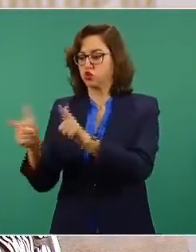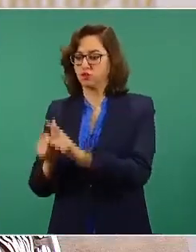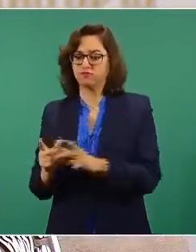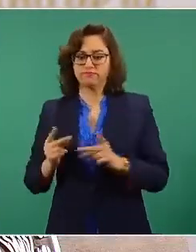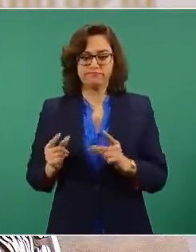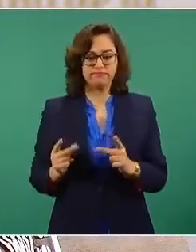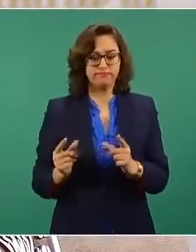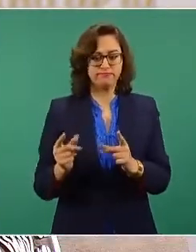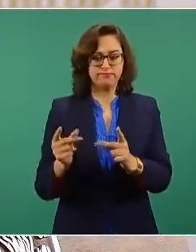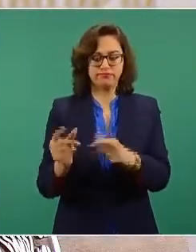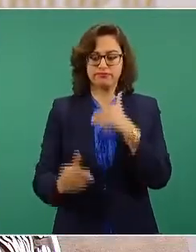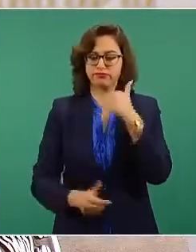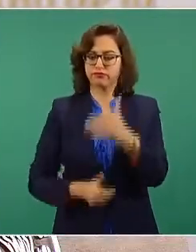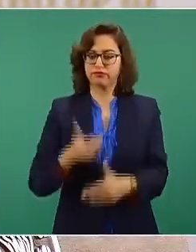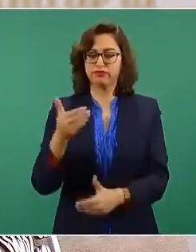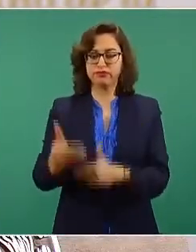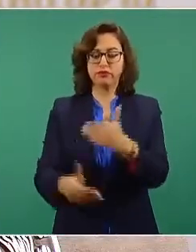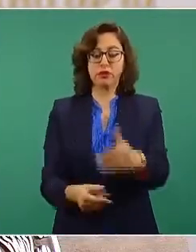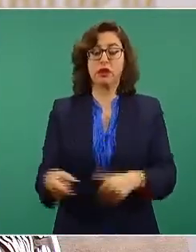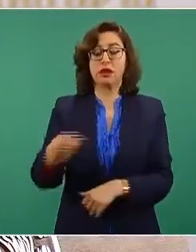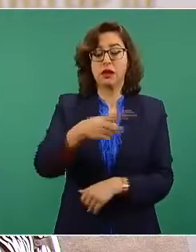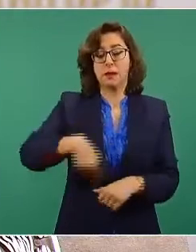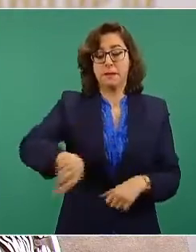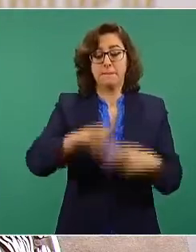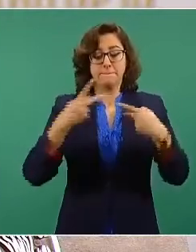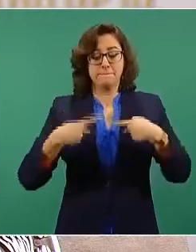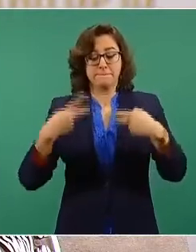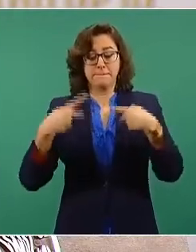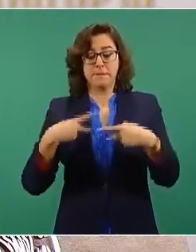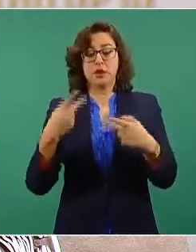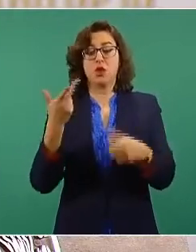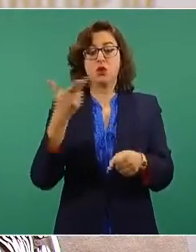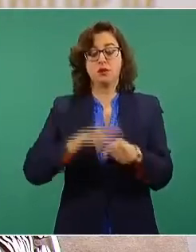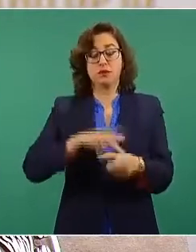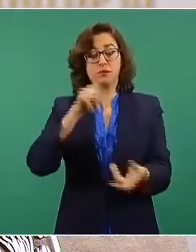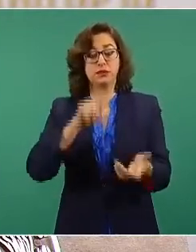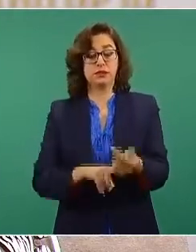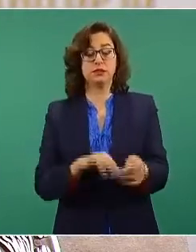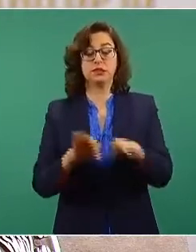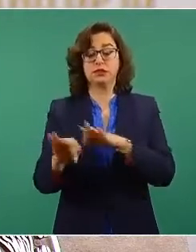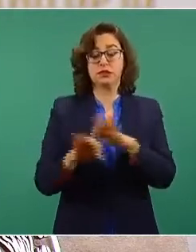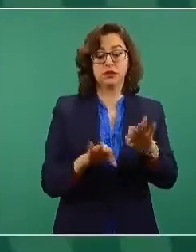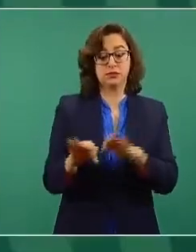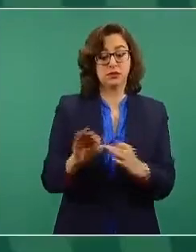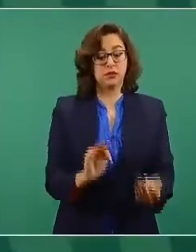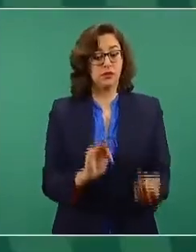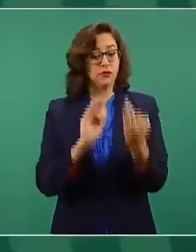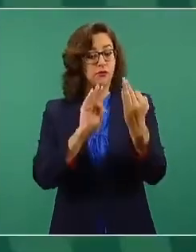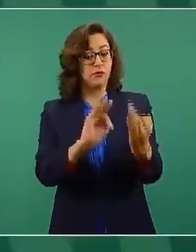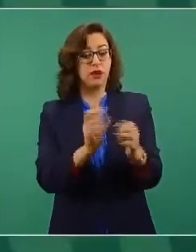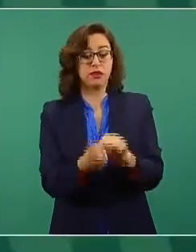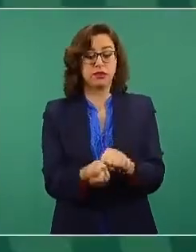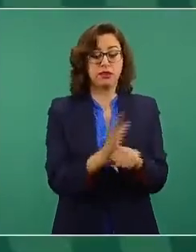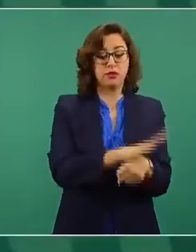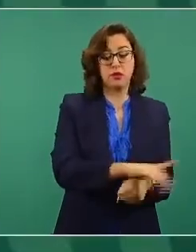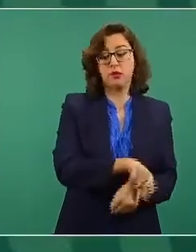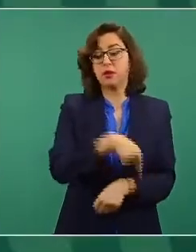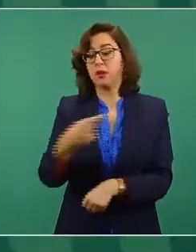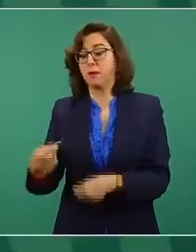sigue al frente de la atención de enfermos COVID y a los adultos mayores. Repito,